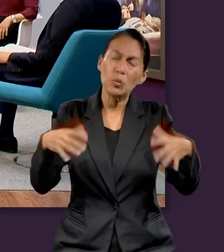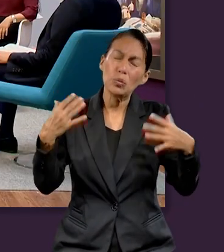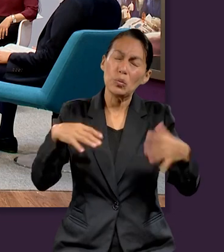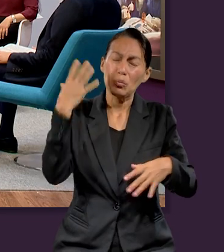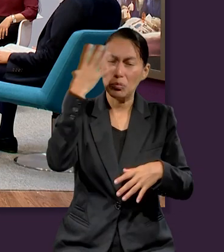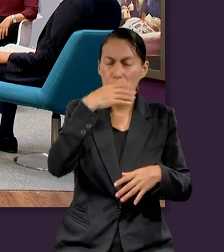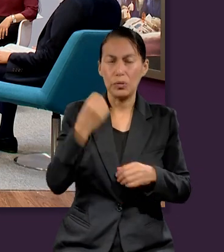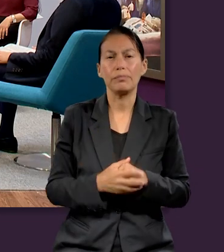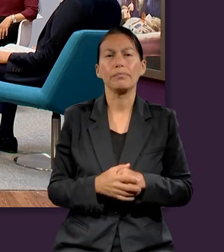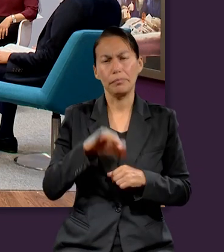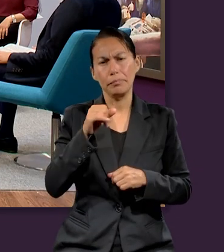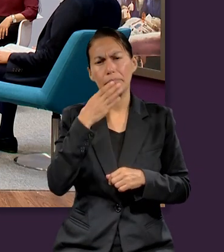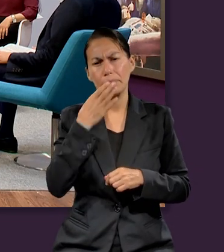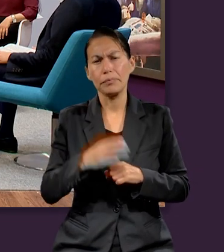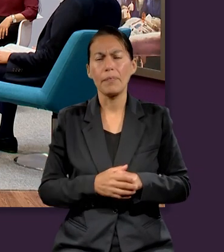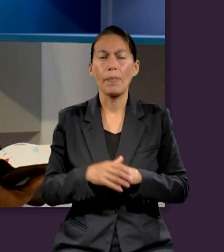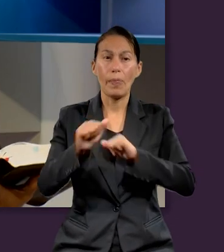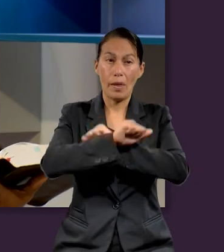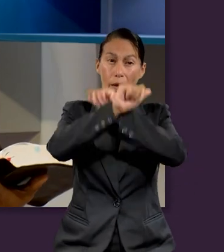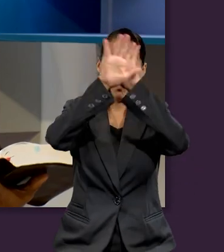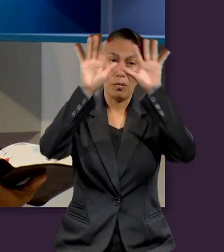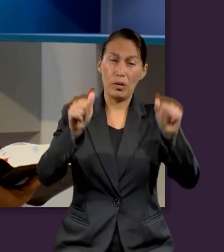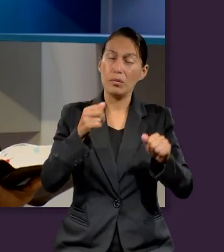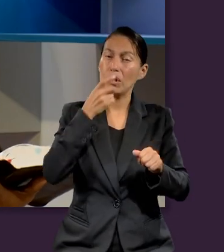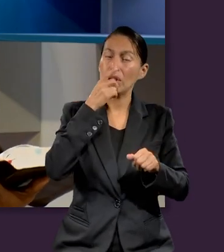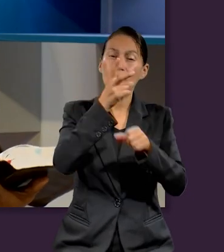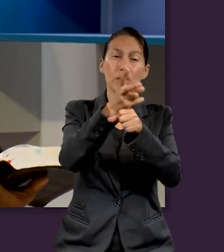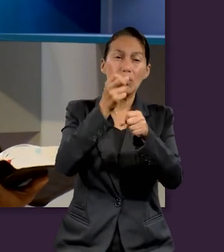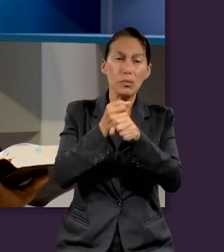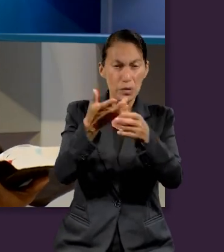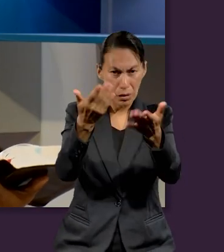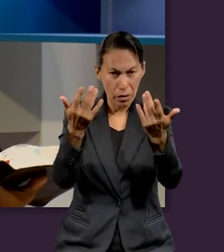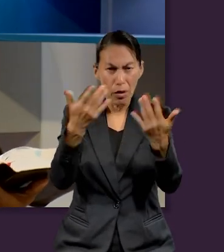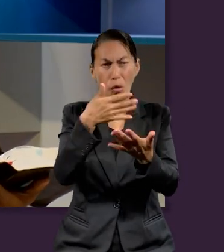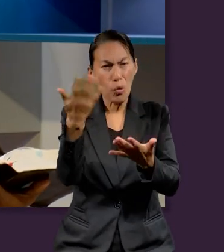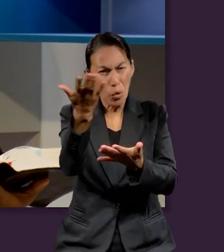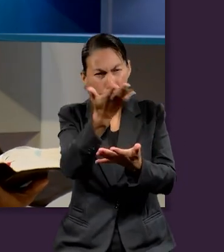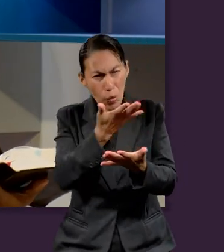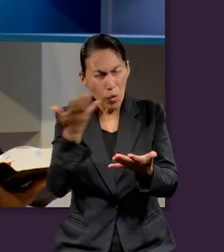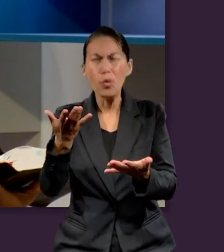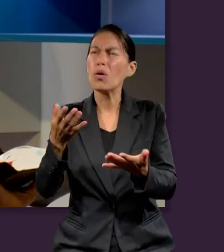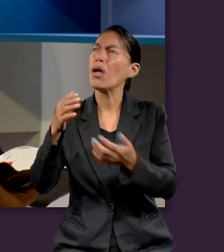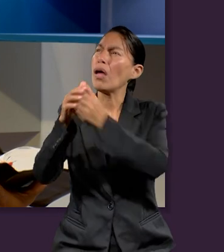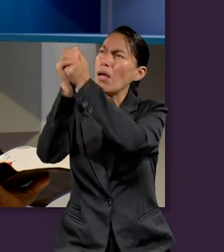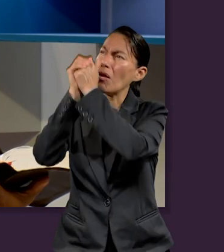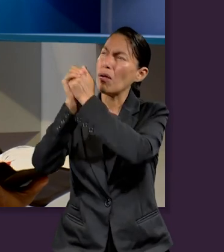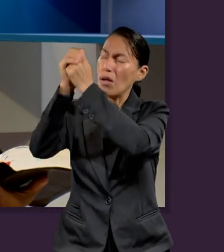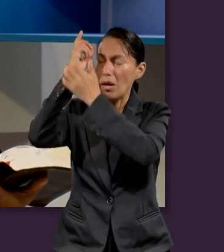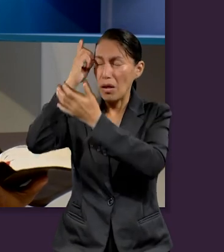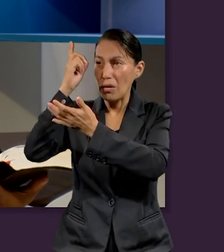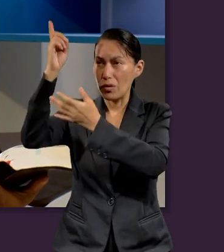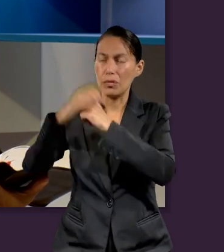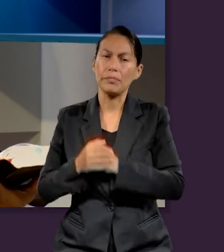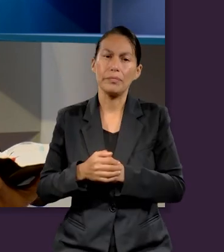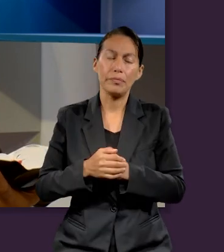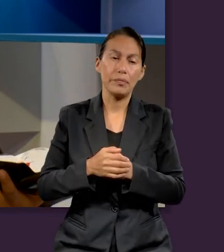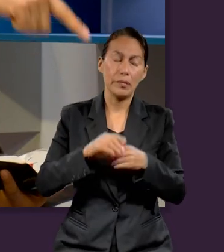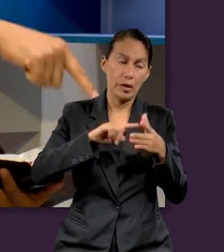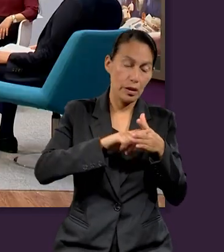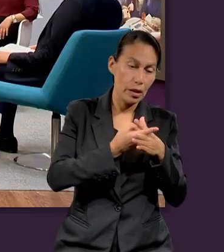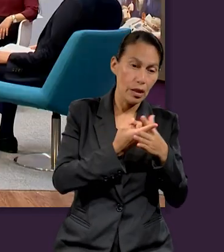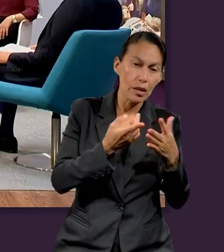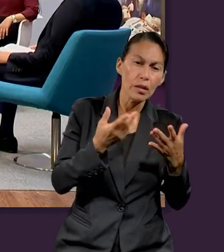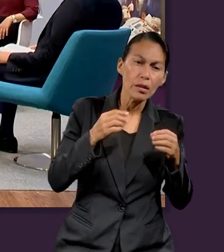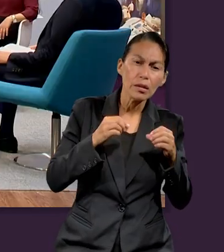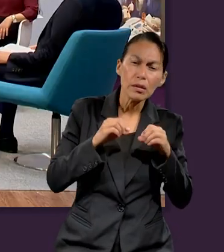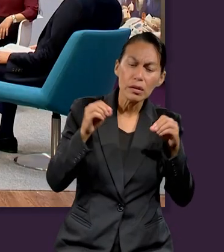Excelente. En el Apocalipsis el llamado es adorar a Dios. ¿Por qué? Porque Él es el Creador. Y el Apocalipsis nos